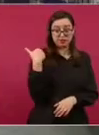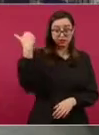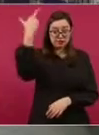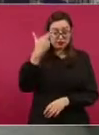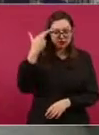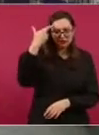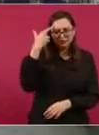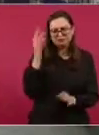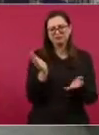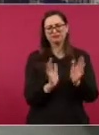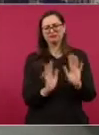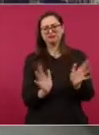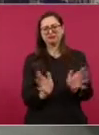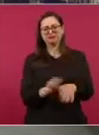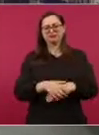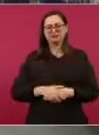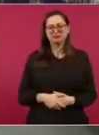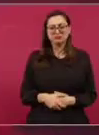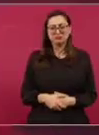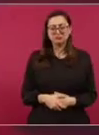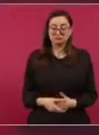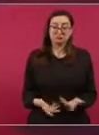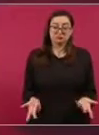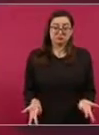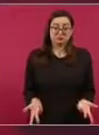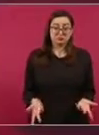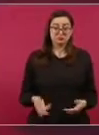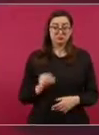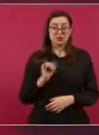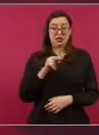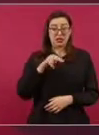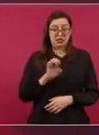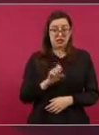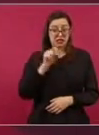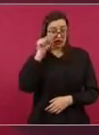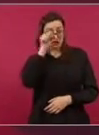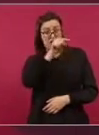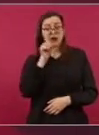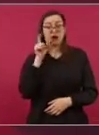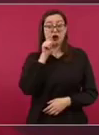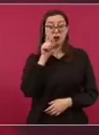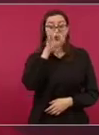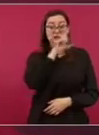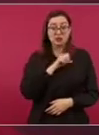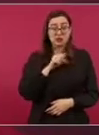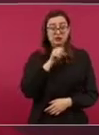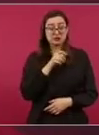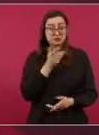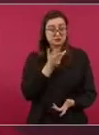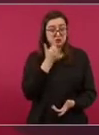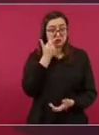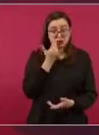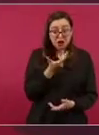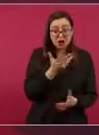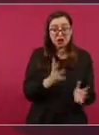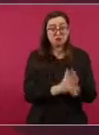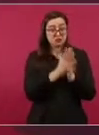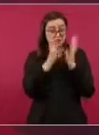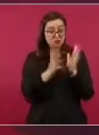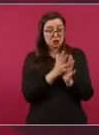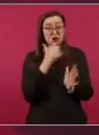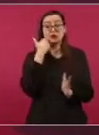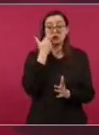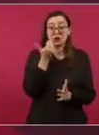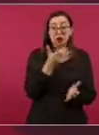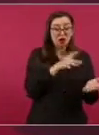Si el Instituto Electoral en Aguascalientes puede hacerlo, pues que la gente